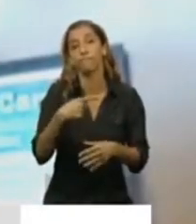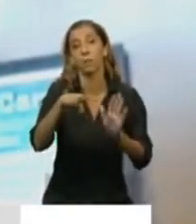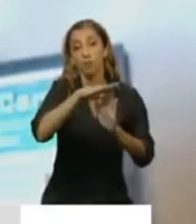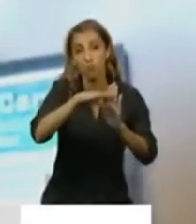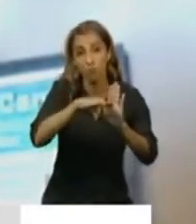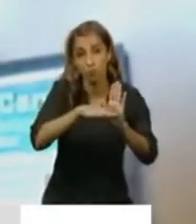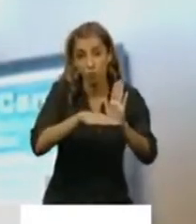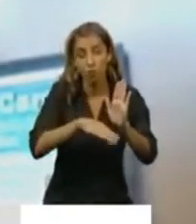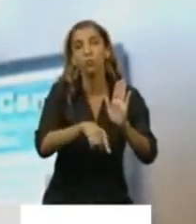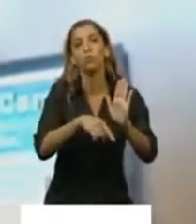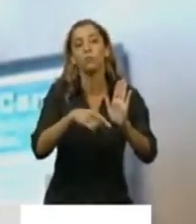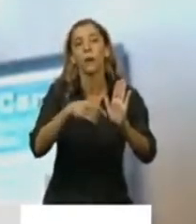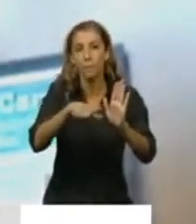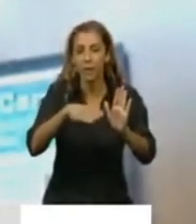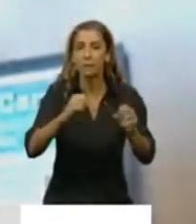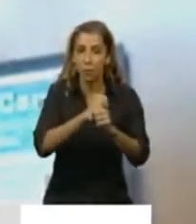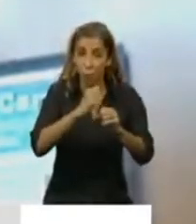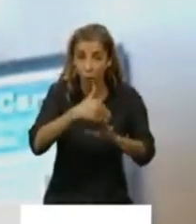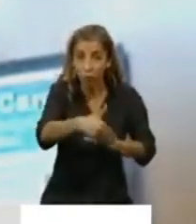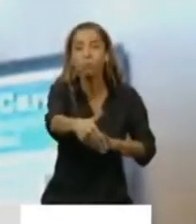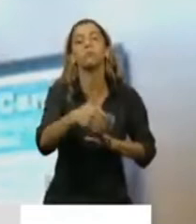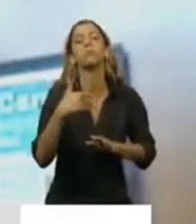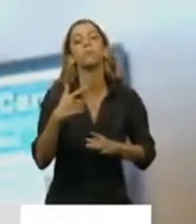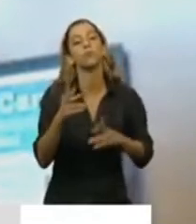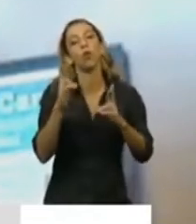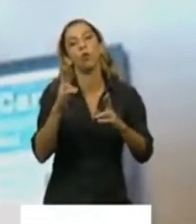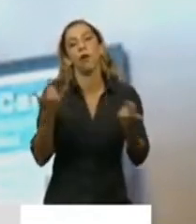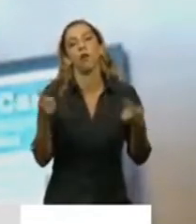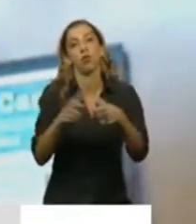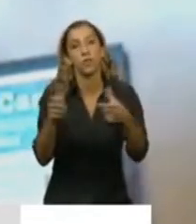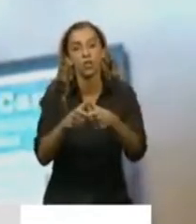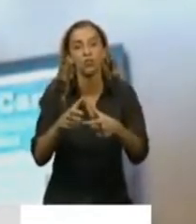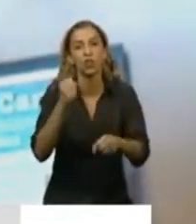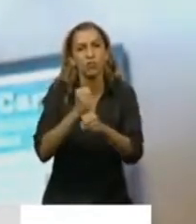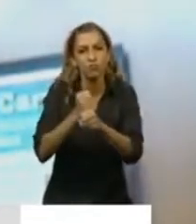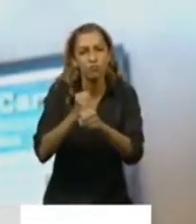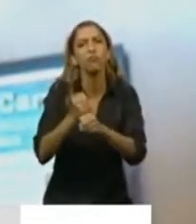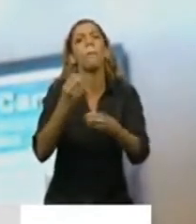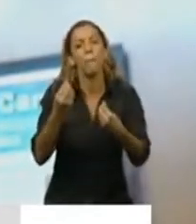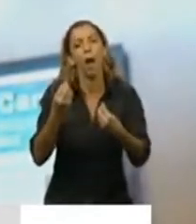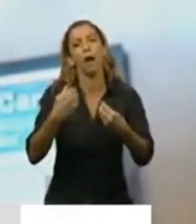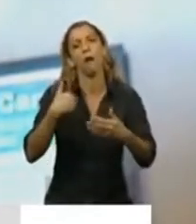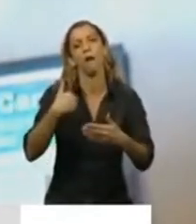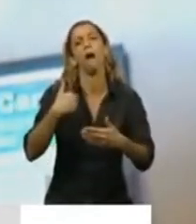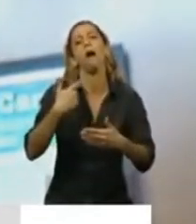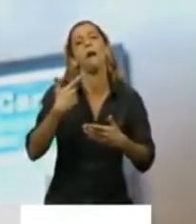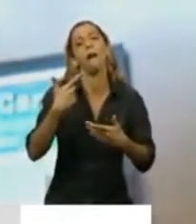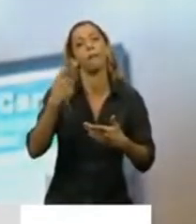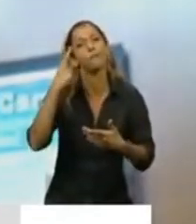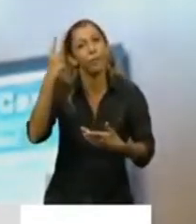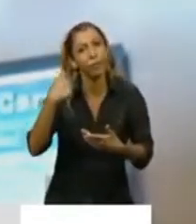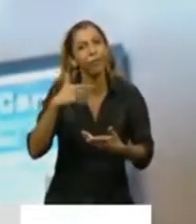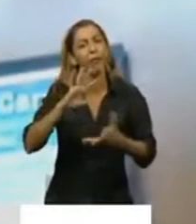pongan en funcionamiento las comisiones y poder llevar todas nuestras ideas a tantos sectores que necesitan de